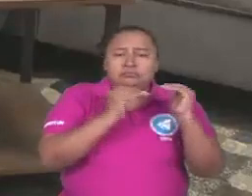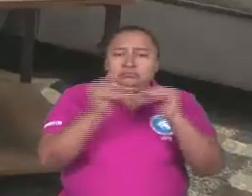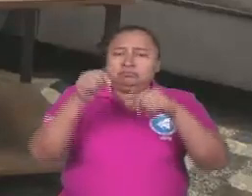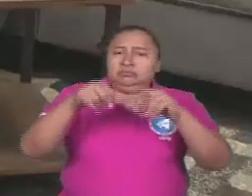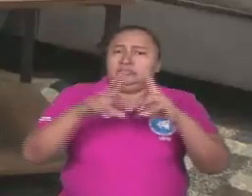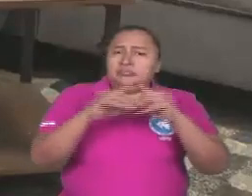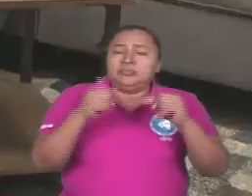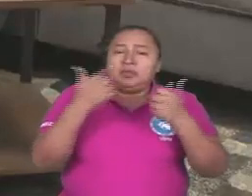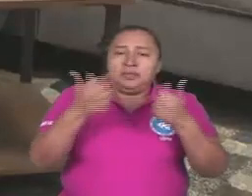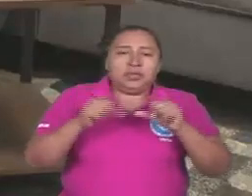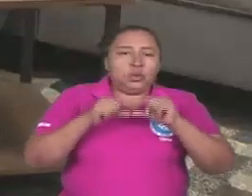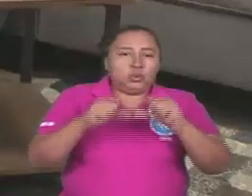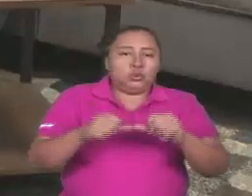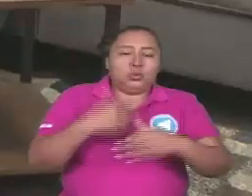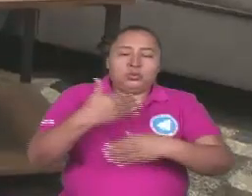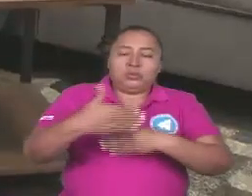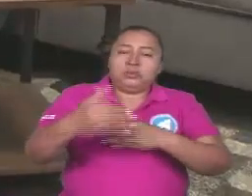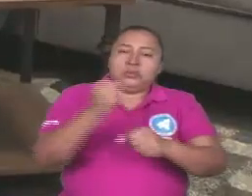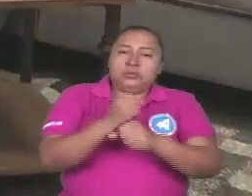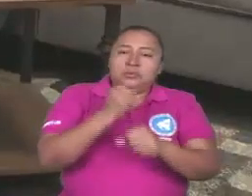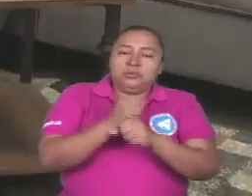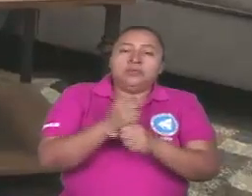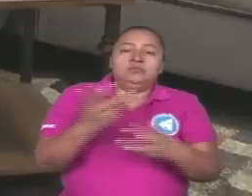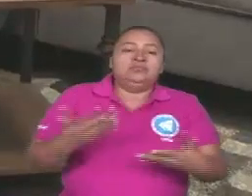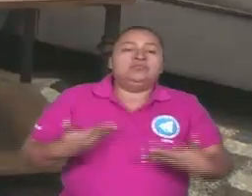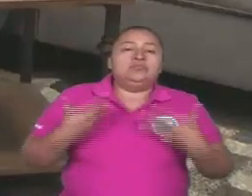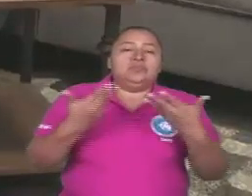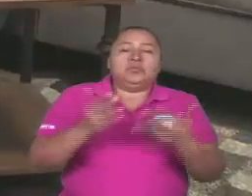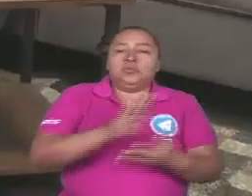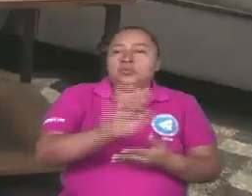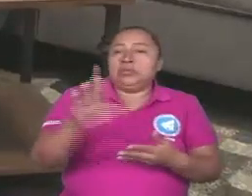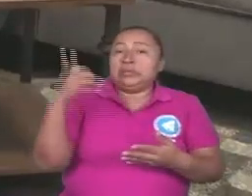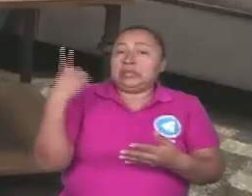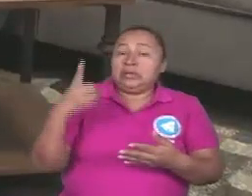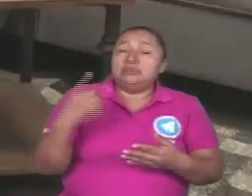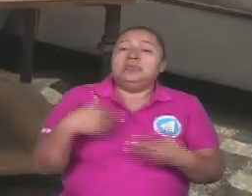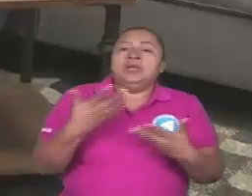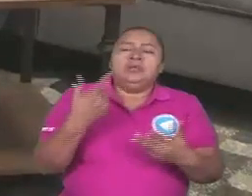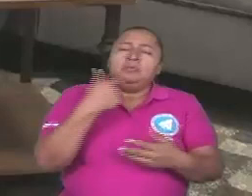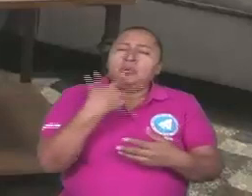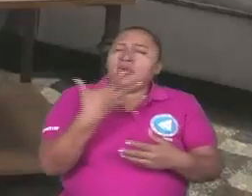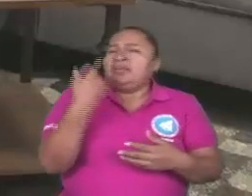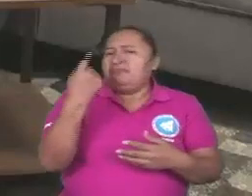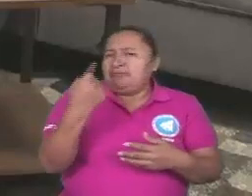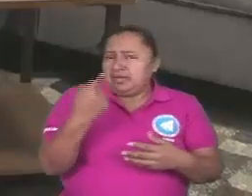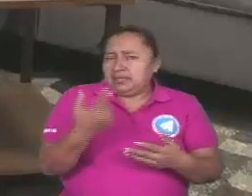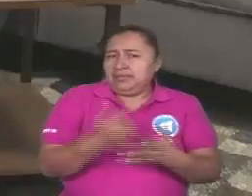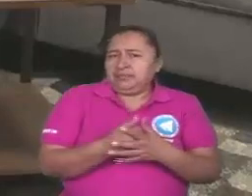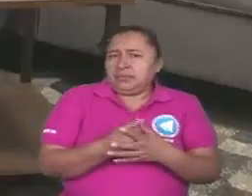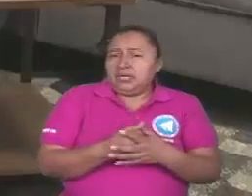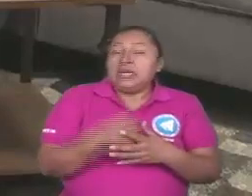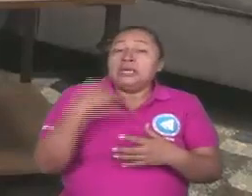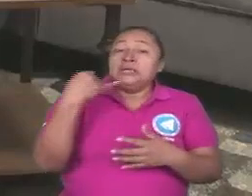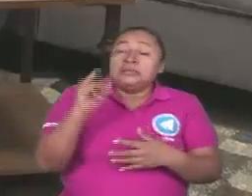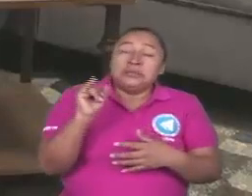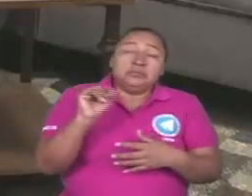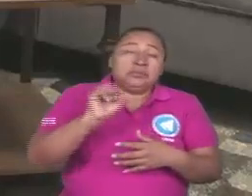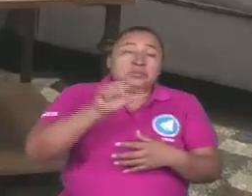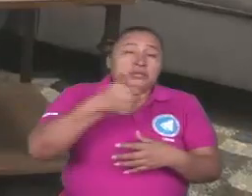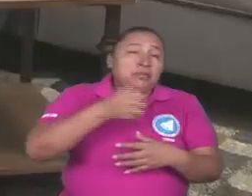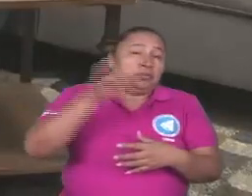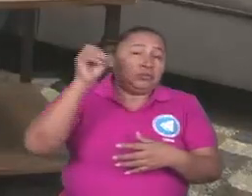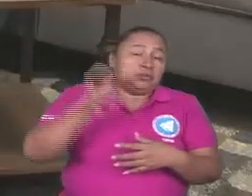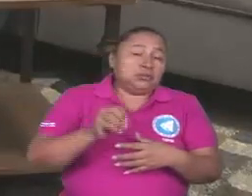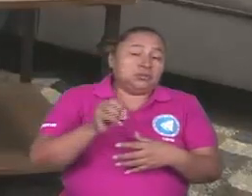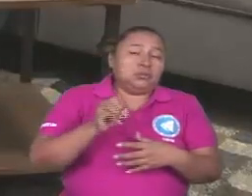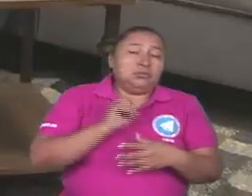país para que sigamos avanzando adelante y restituyendo derechos que todavía faltan. Que exista 6% de pobreza